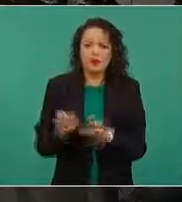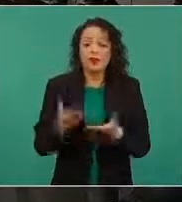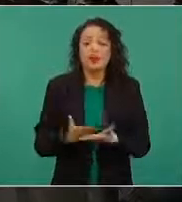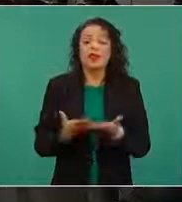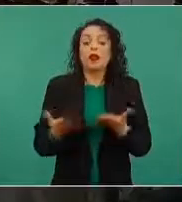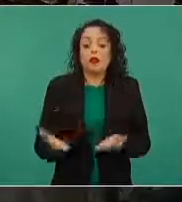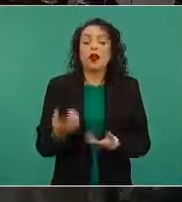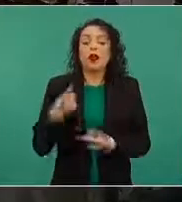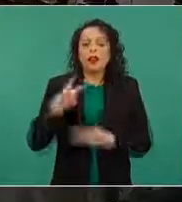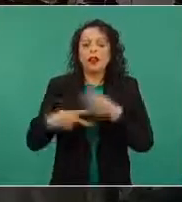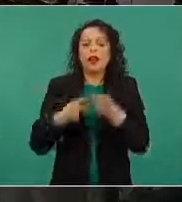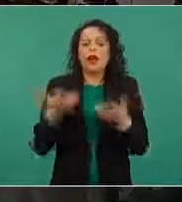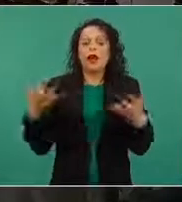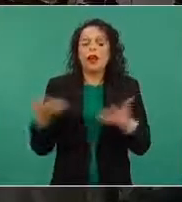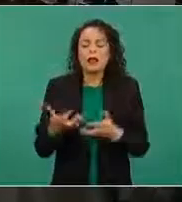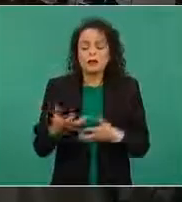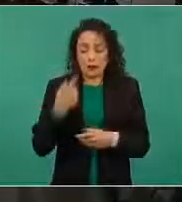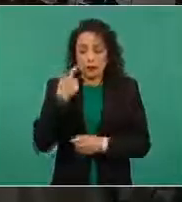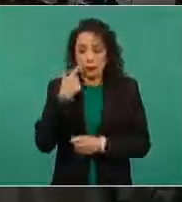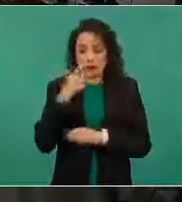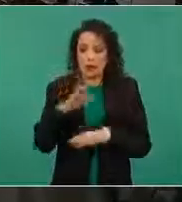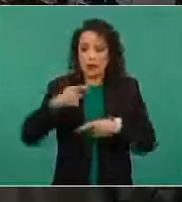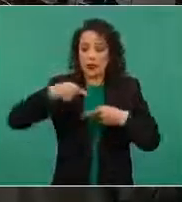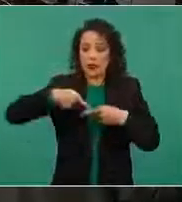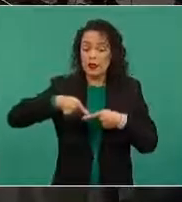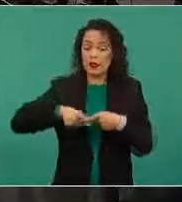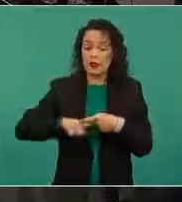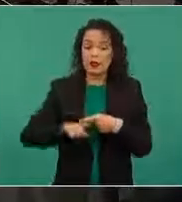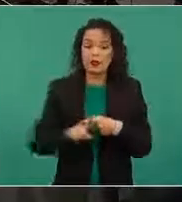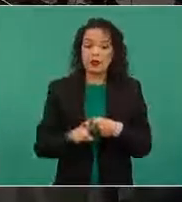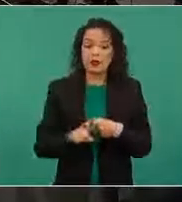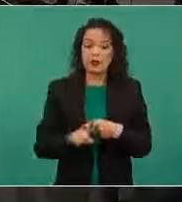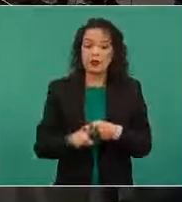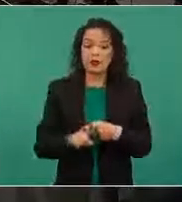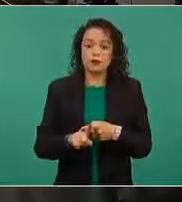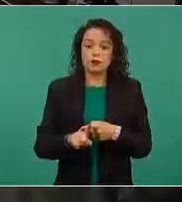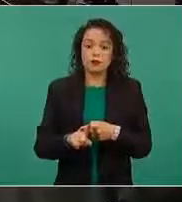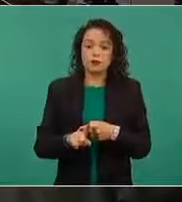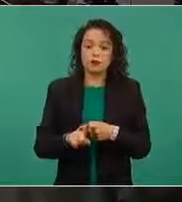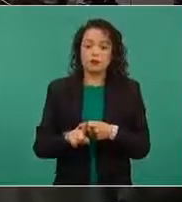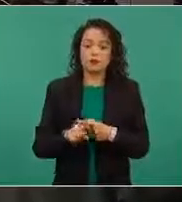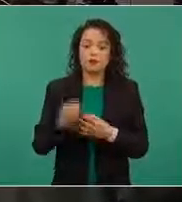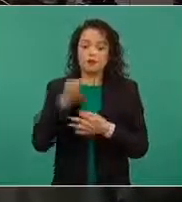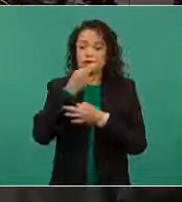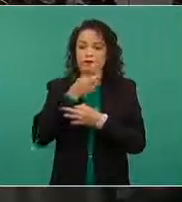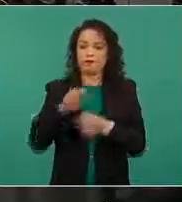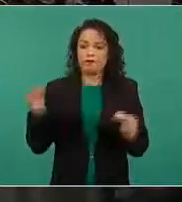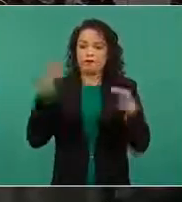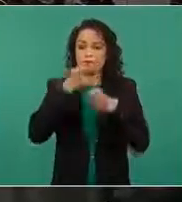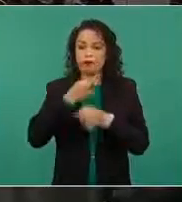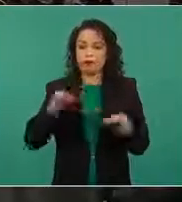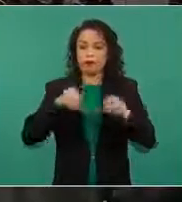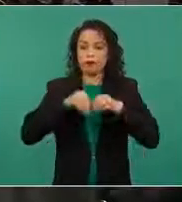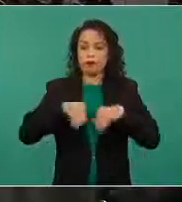una campaña en todo el país